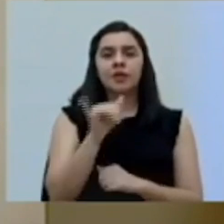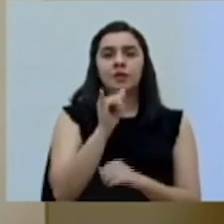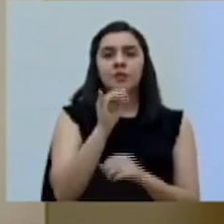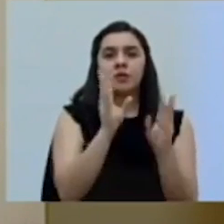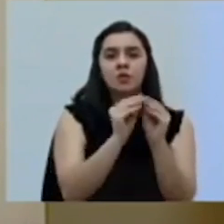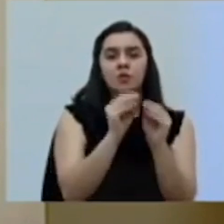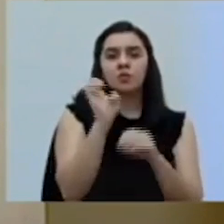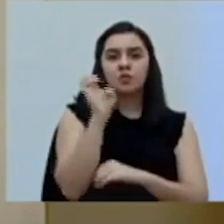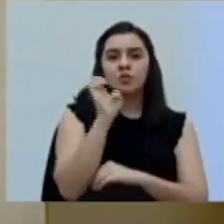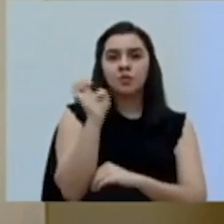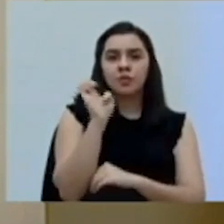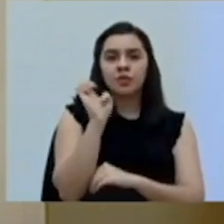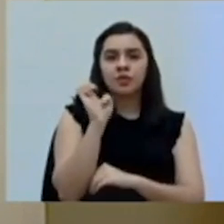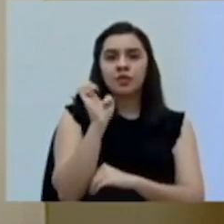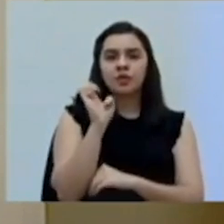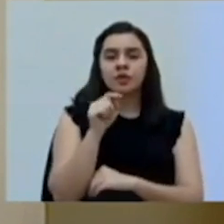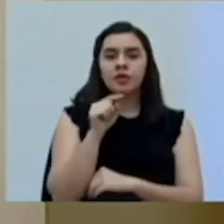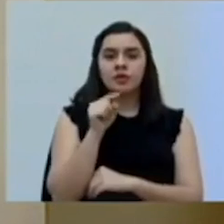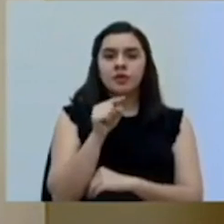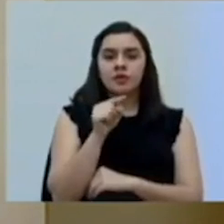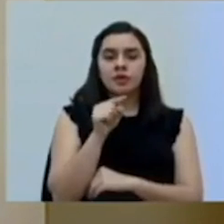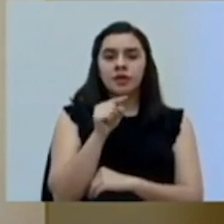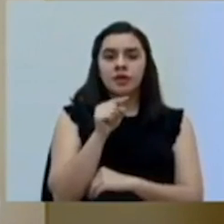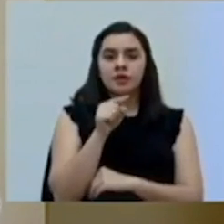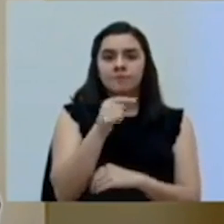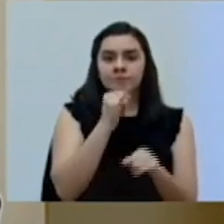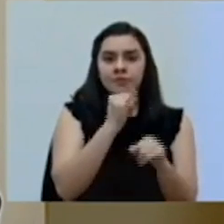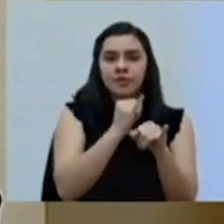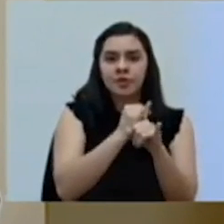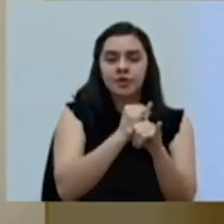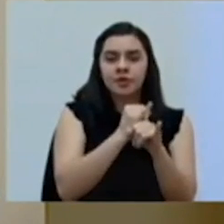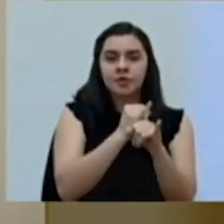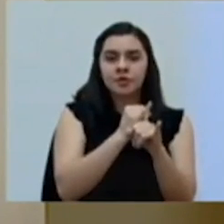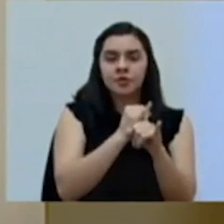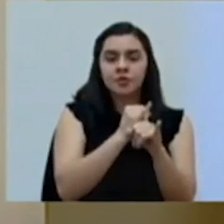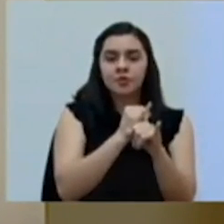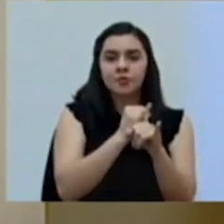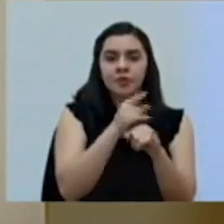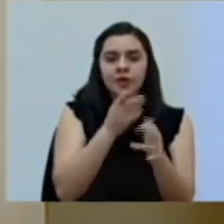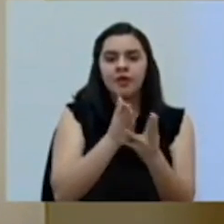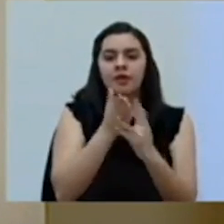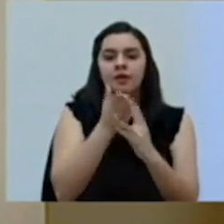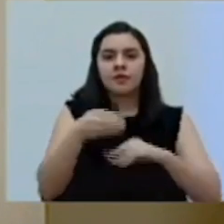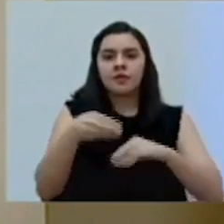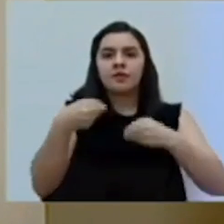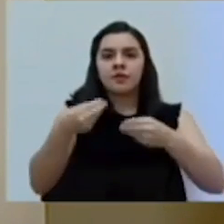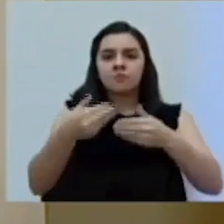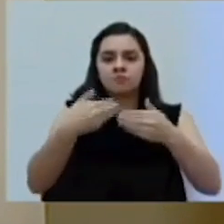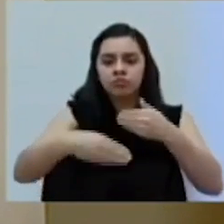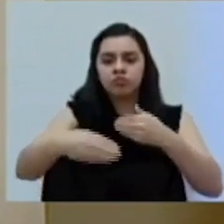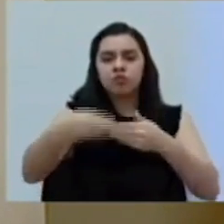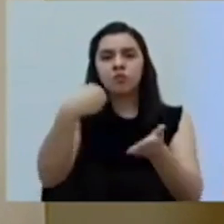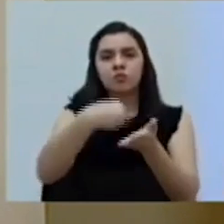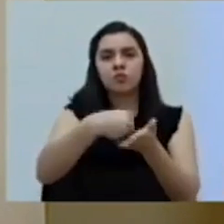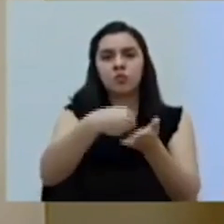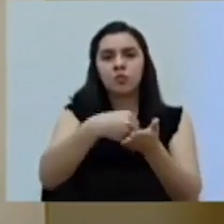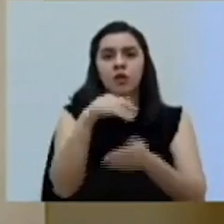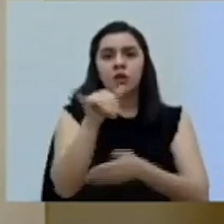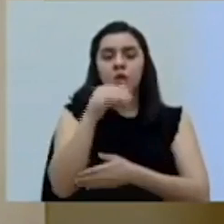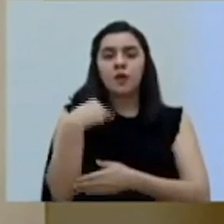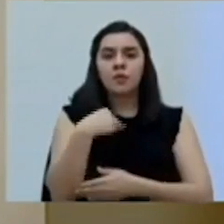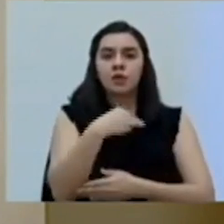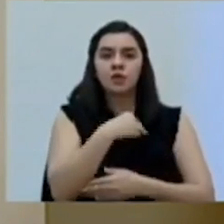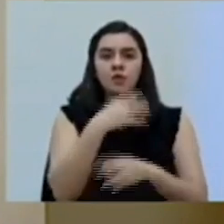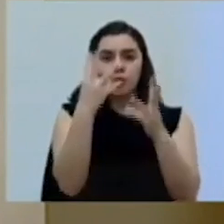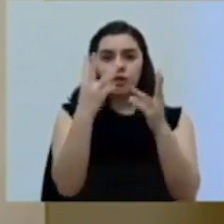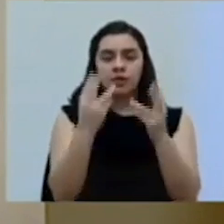Comisión de Emergencias, que será el órgano a través del cual se llevarán adelante las compras, así como el Ministerio